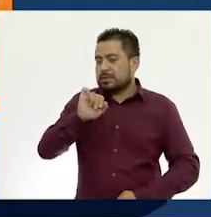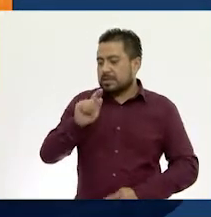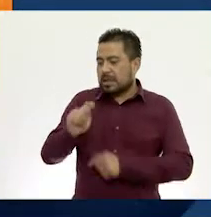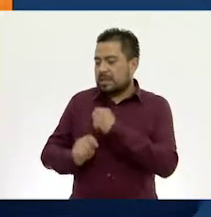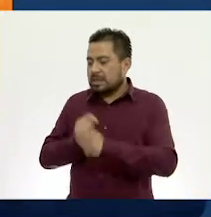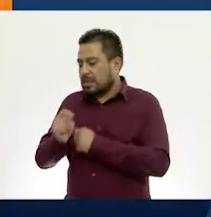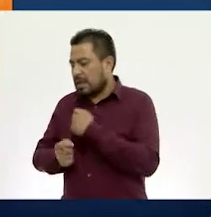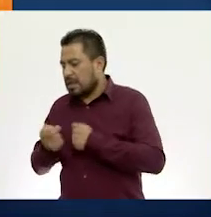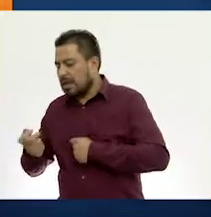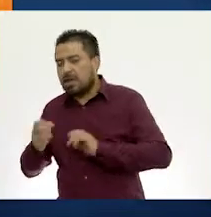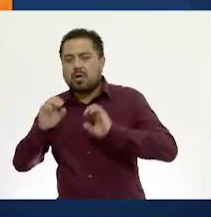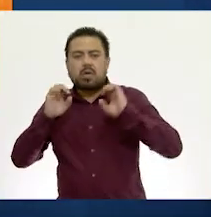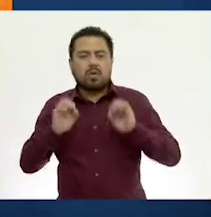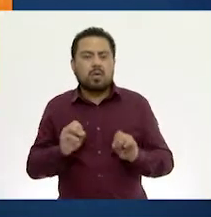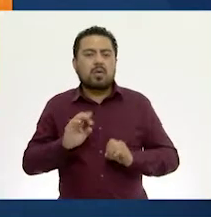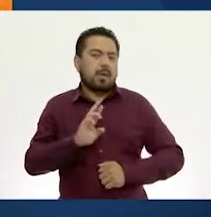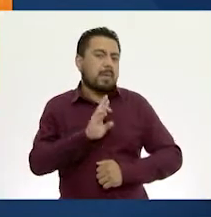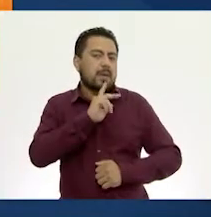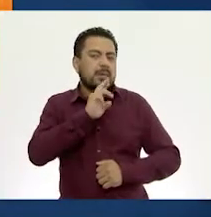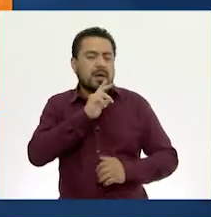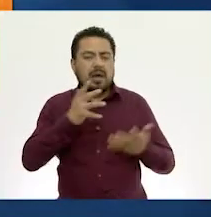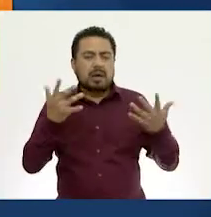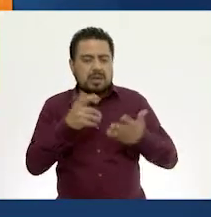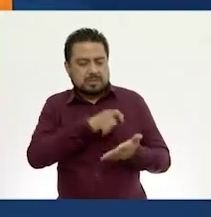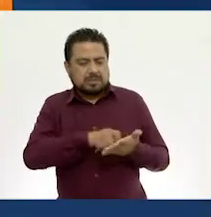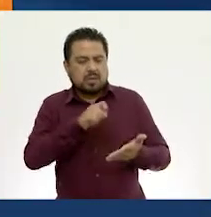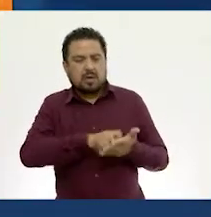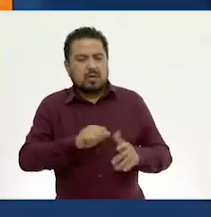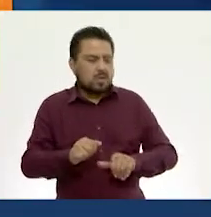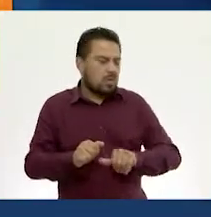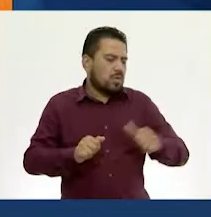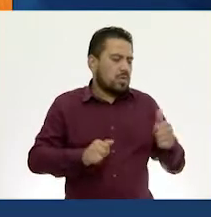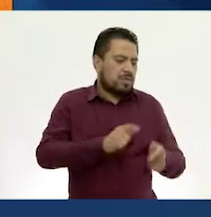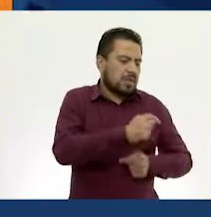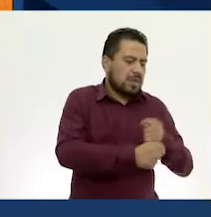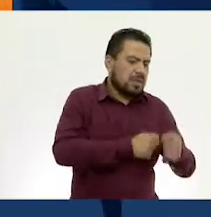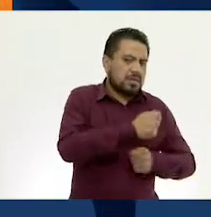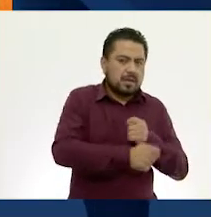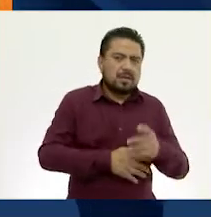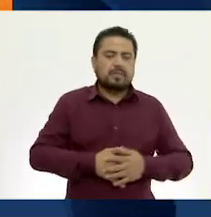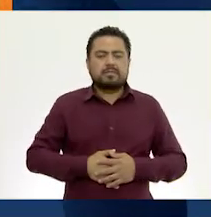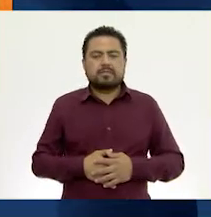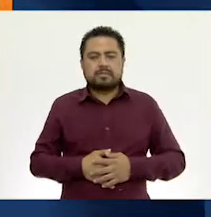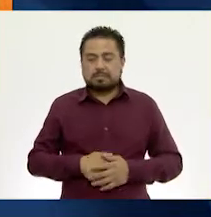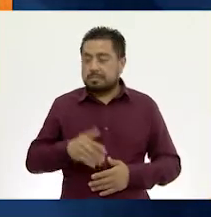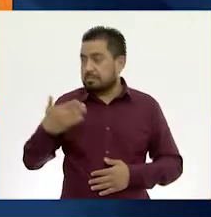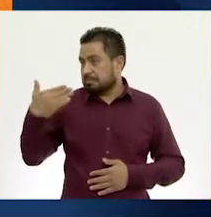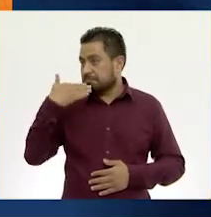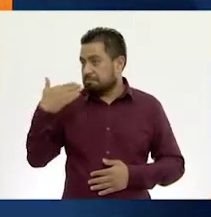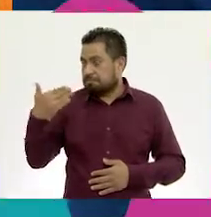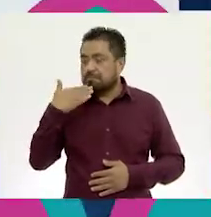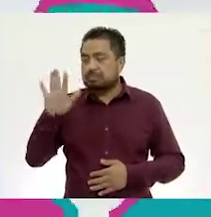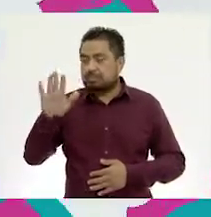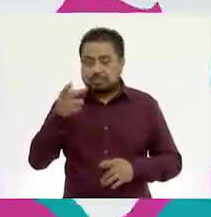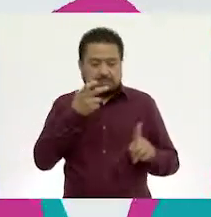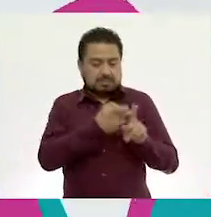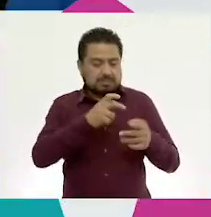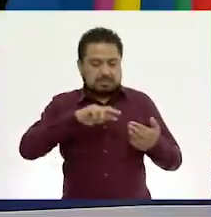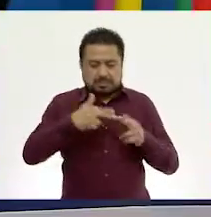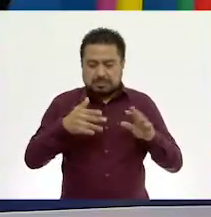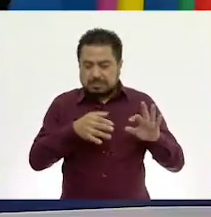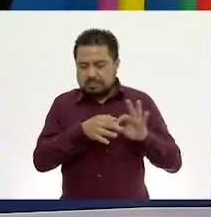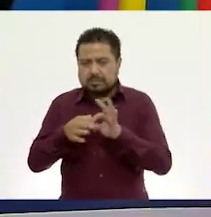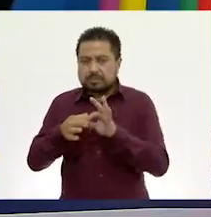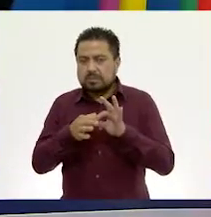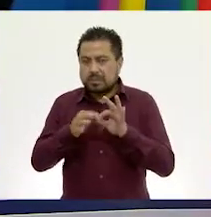tienda o si hubiera sido mejor hacer las compras en la otra. Muy bien, María, pues esto se relaciona ahora